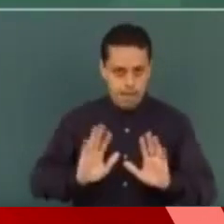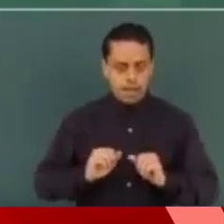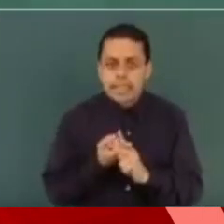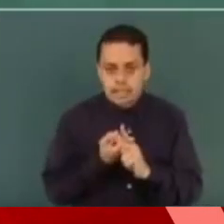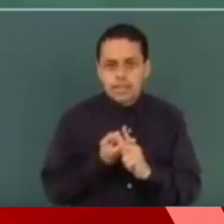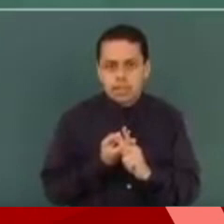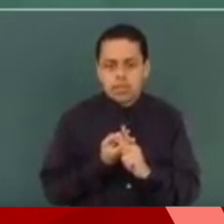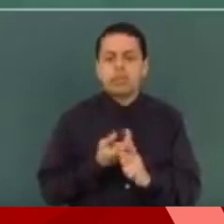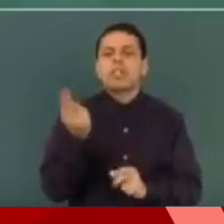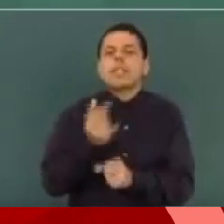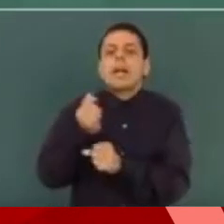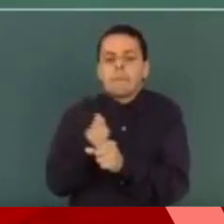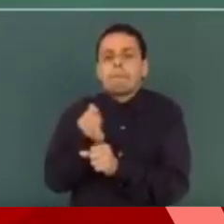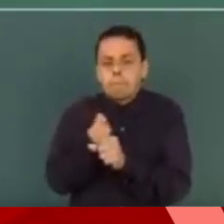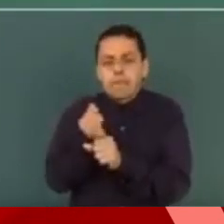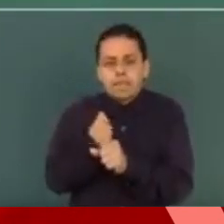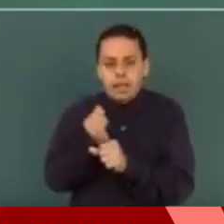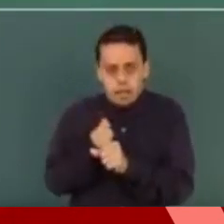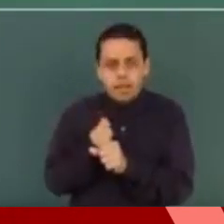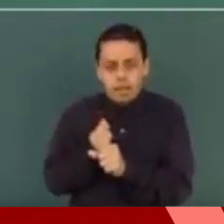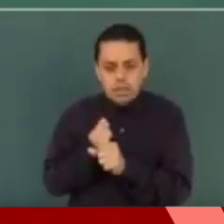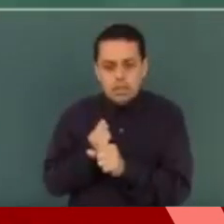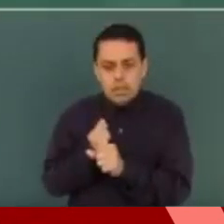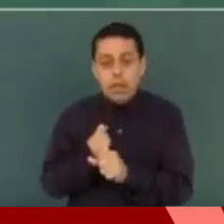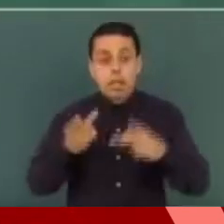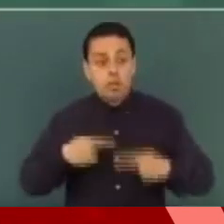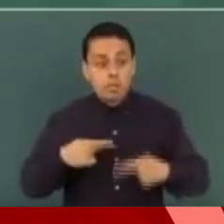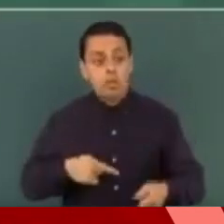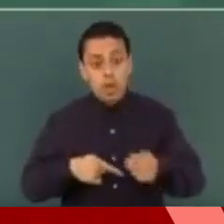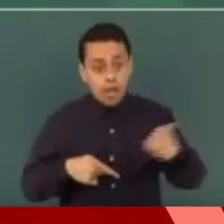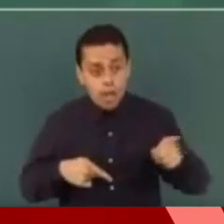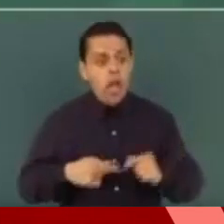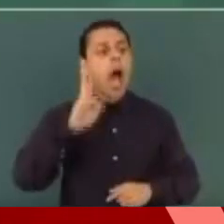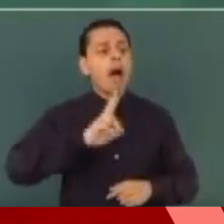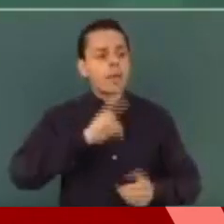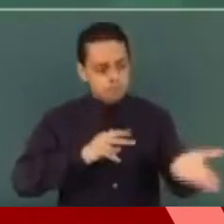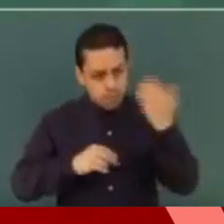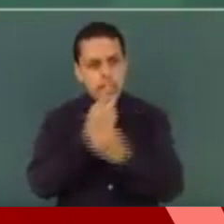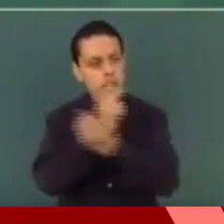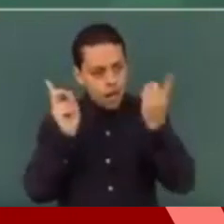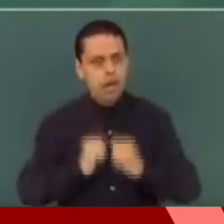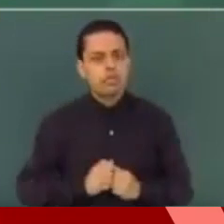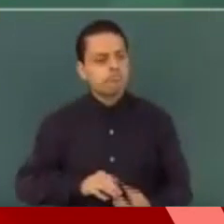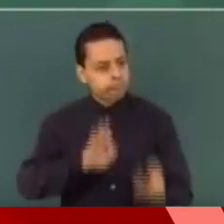inicien las investigaciones, llame a declarar a los implicados